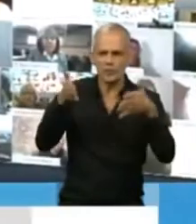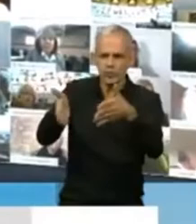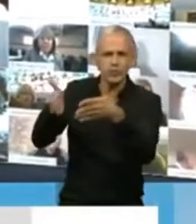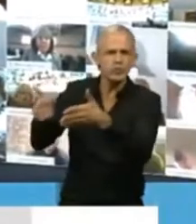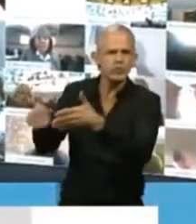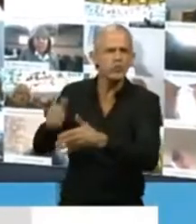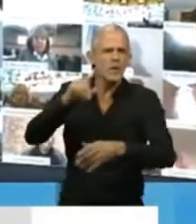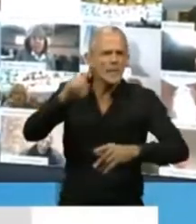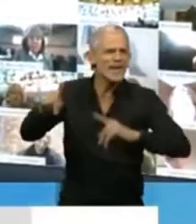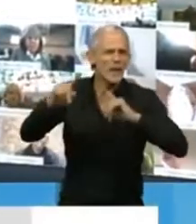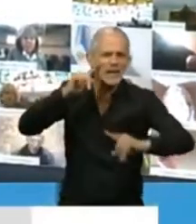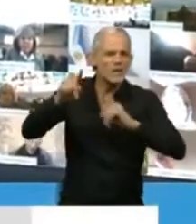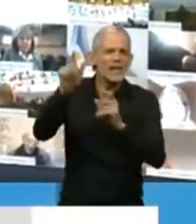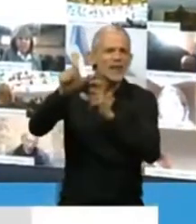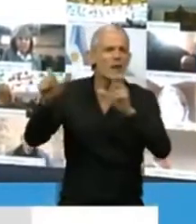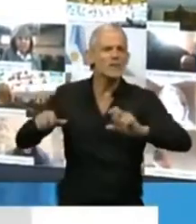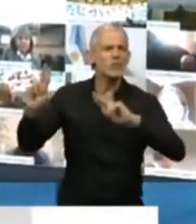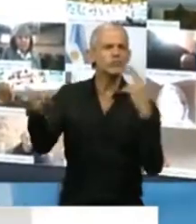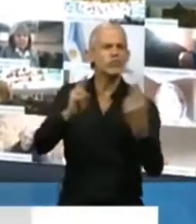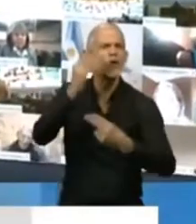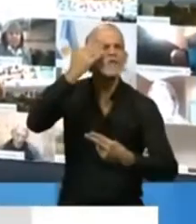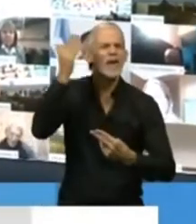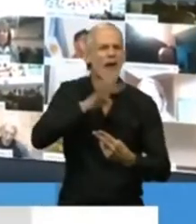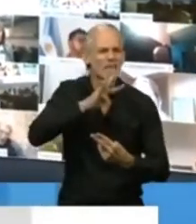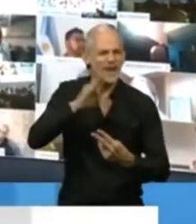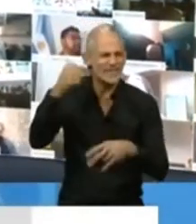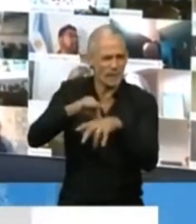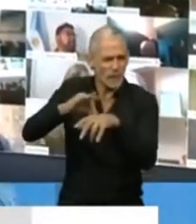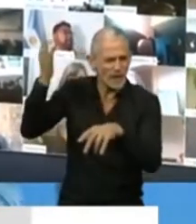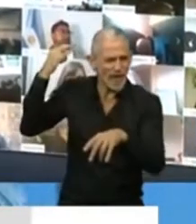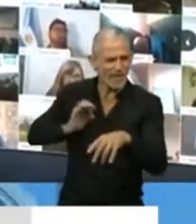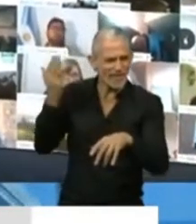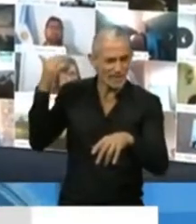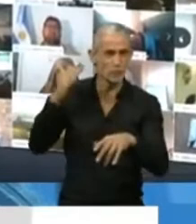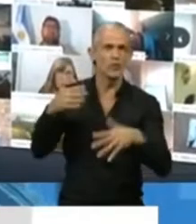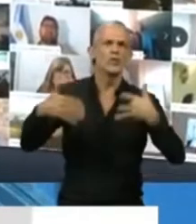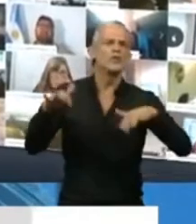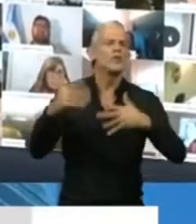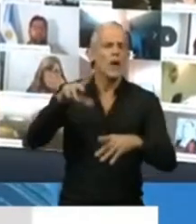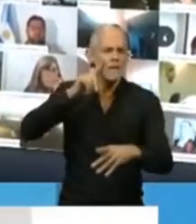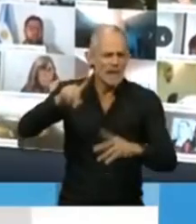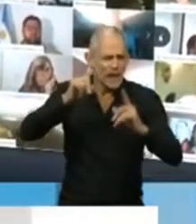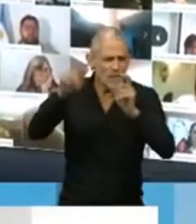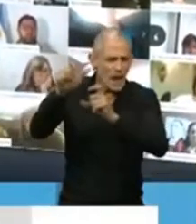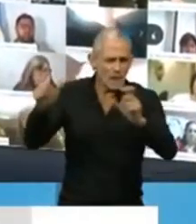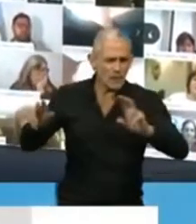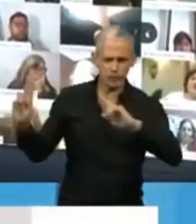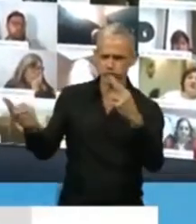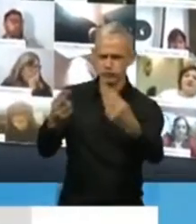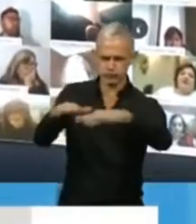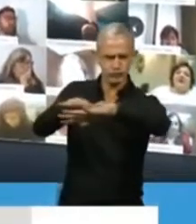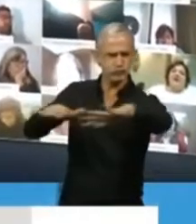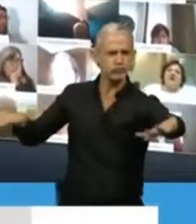miles de víctimas de la fiebre amarilla. Muchos anónimos que colmaron el por entonces cementerio público